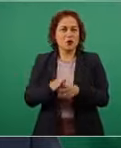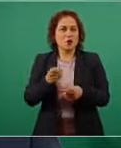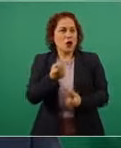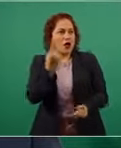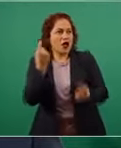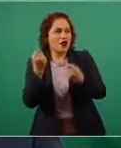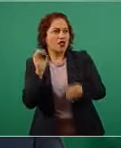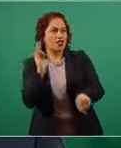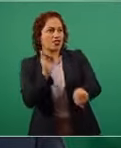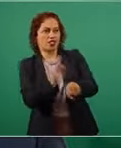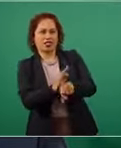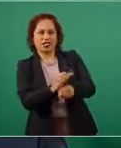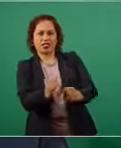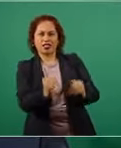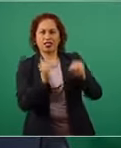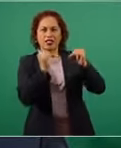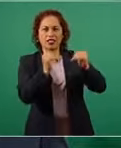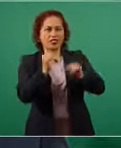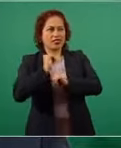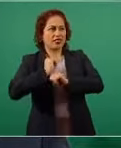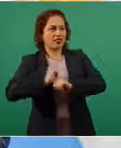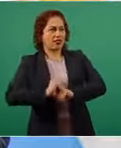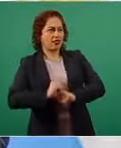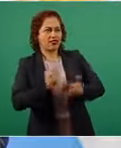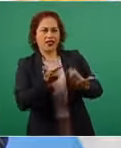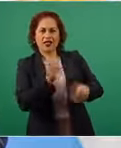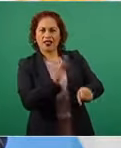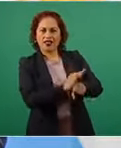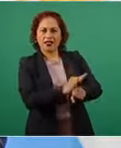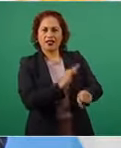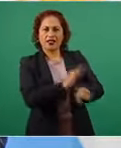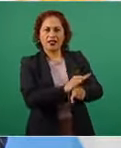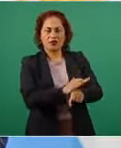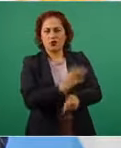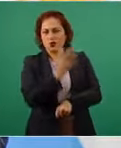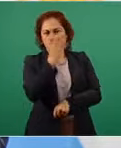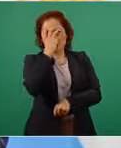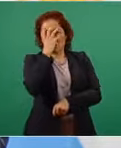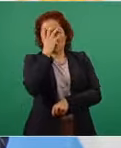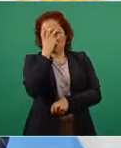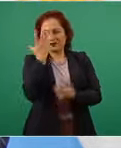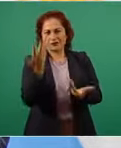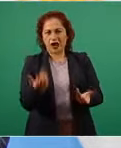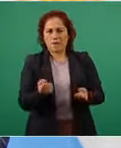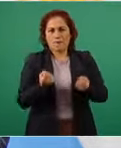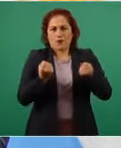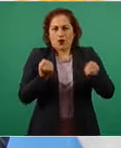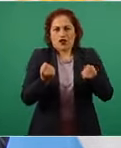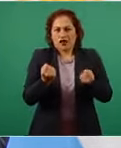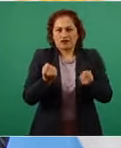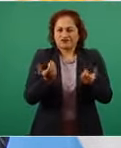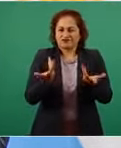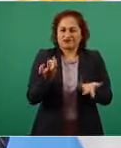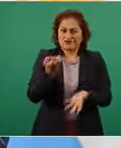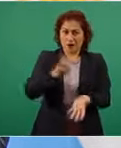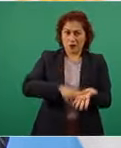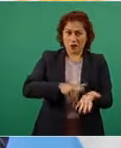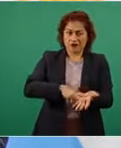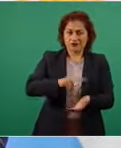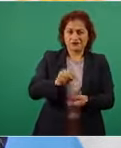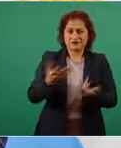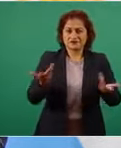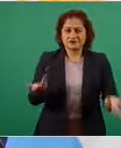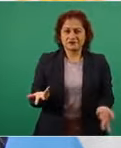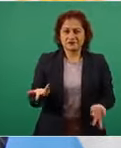hacen negocios vergonzosos con los que tienen el poder de turno yo no estoy para avalar nada de